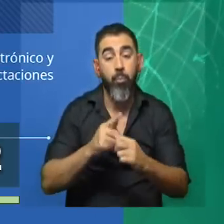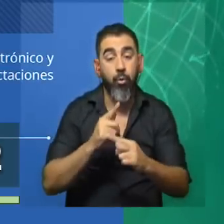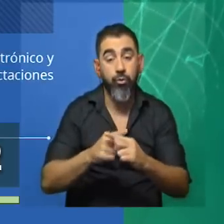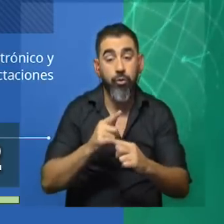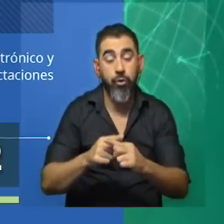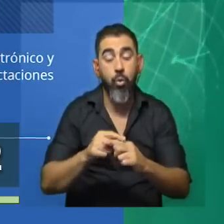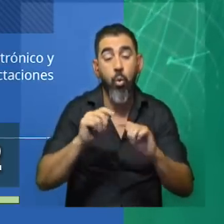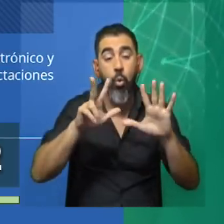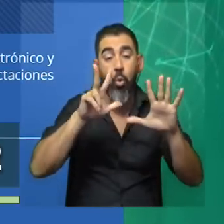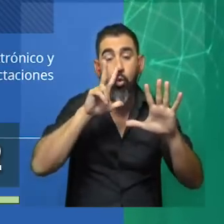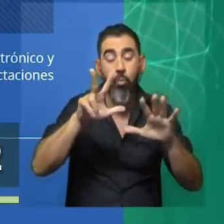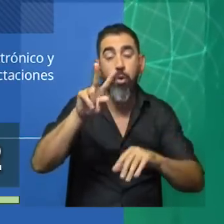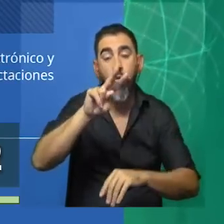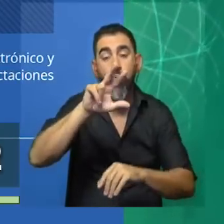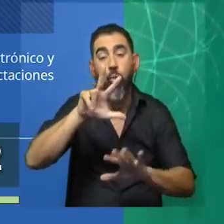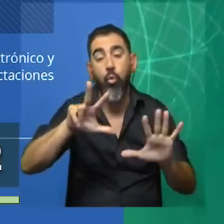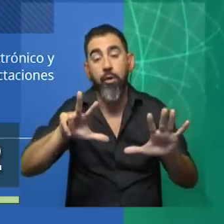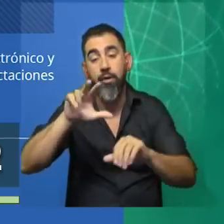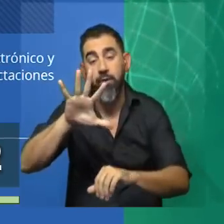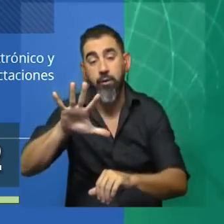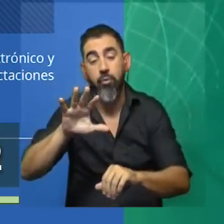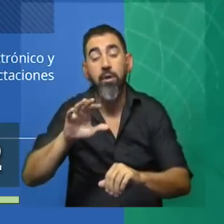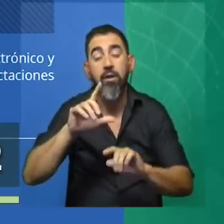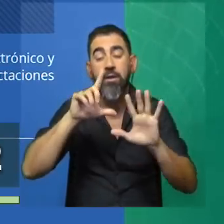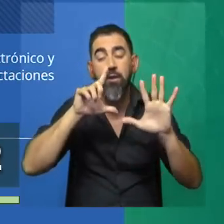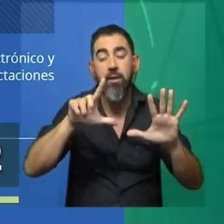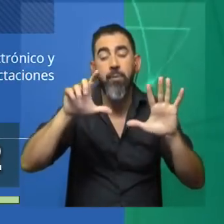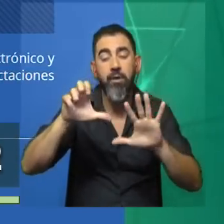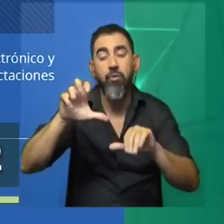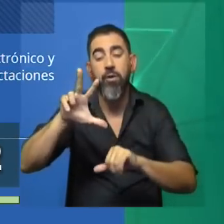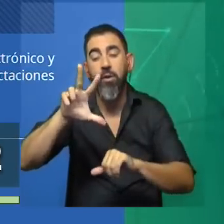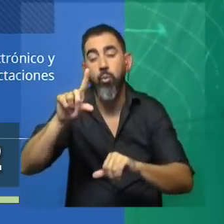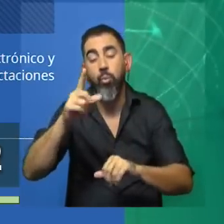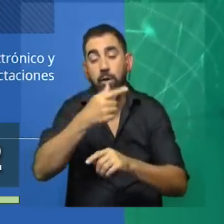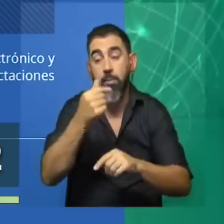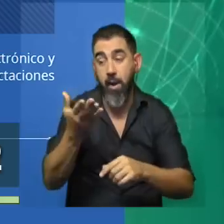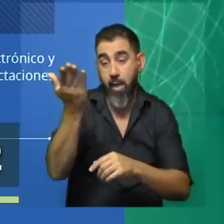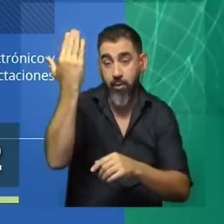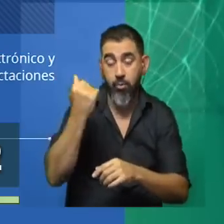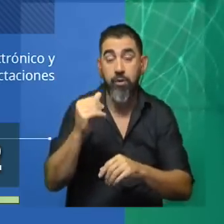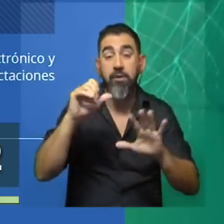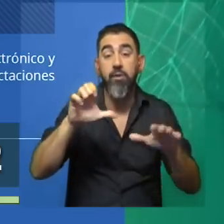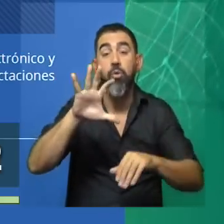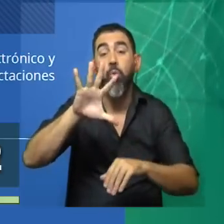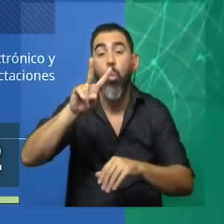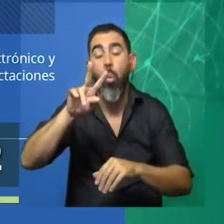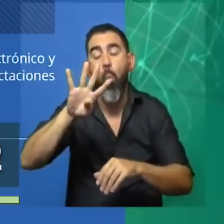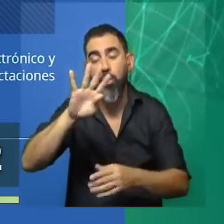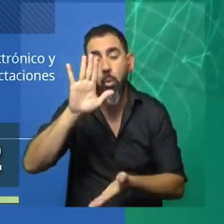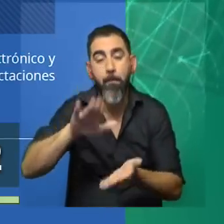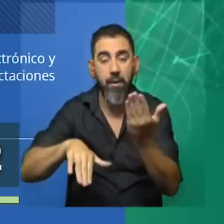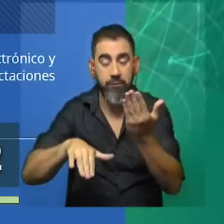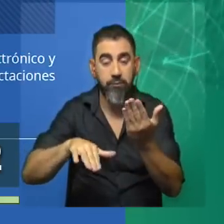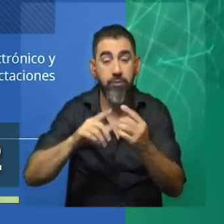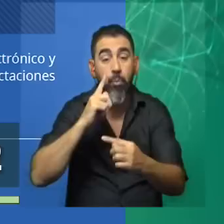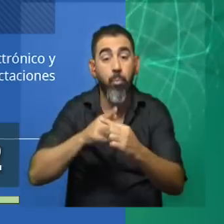ascienden a 8.285 contra 7.631 de la semana pasada, es decir, 654 casos más, y en la